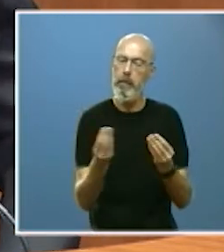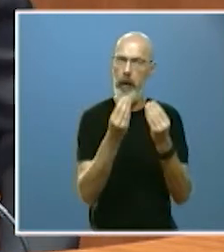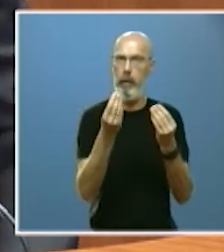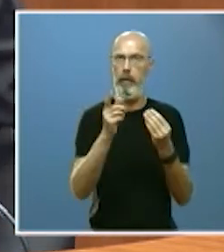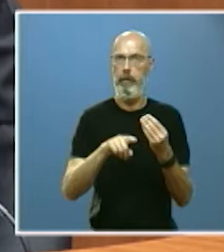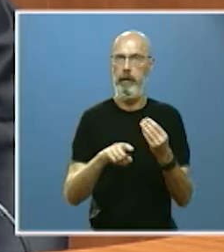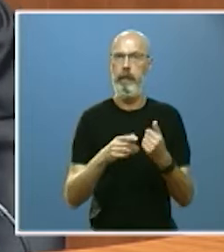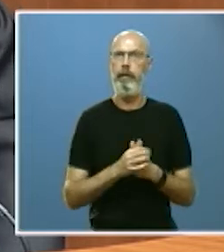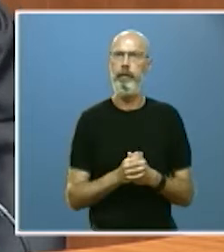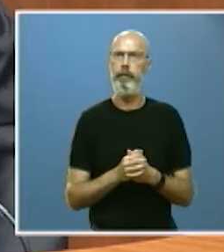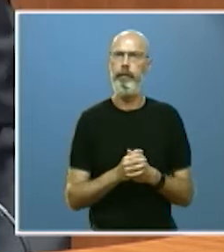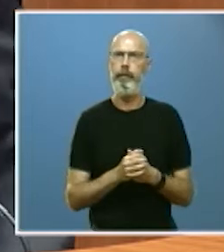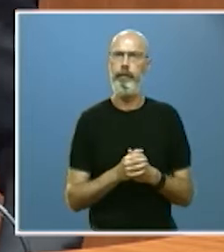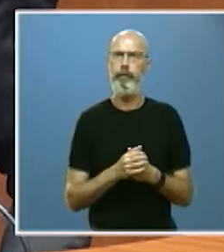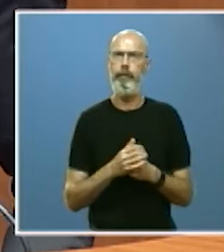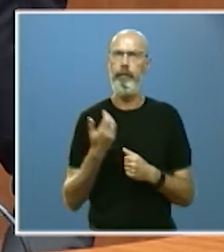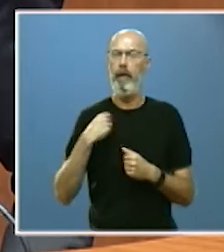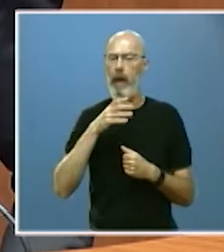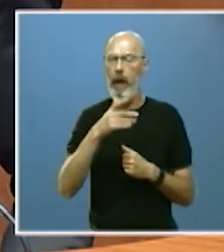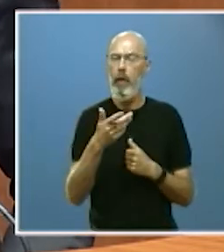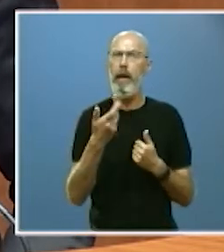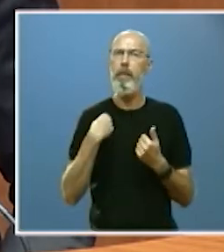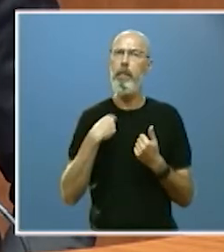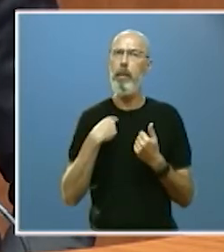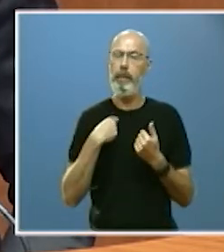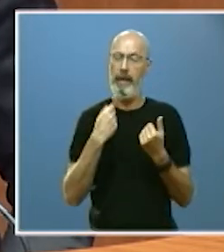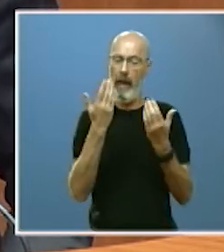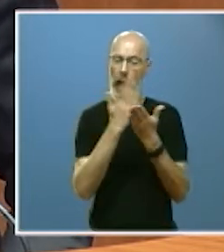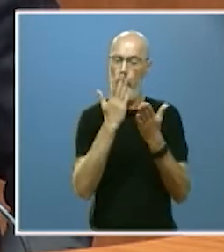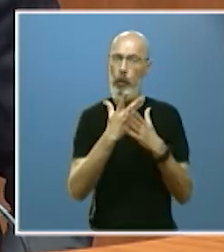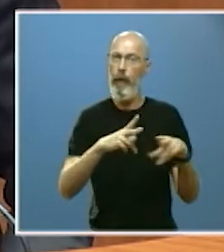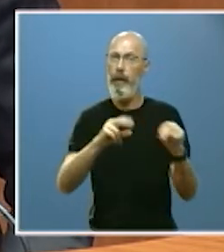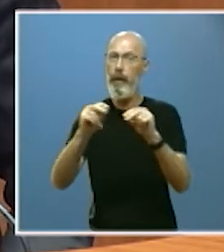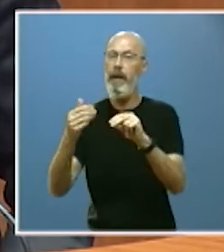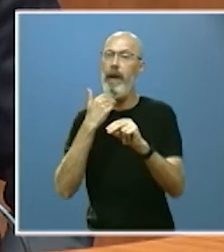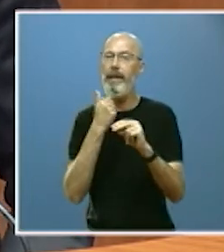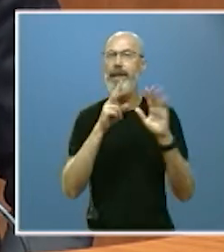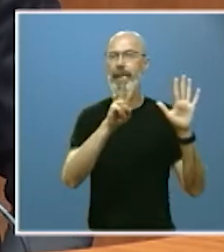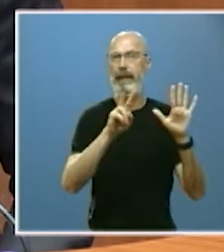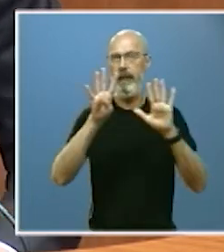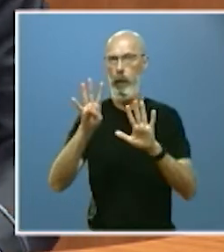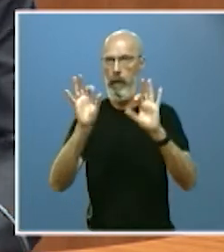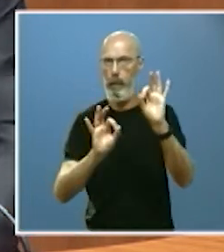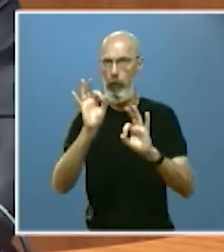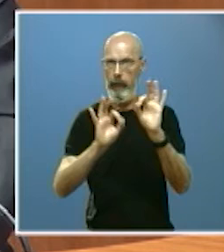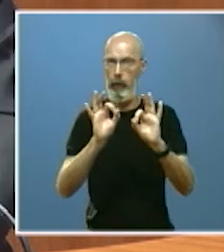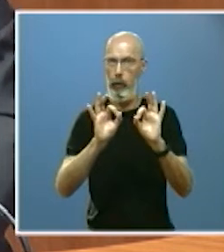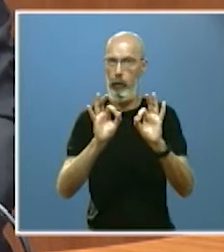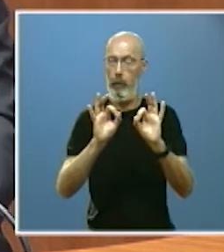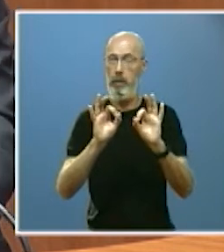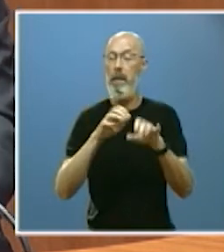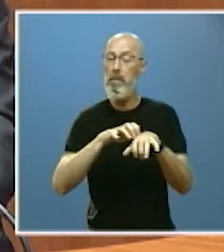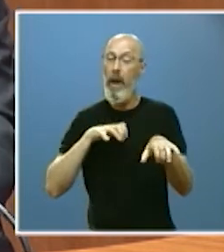inserción laboral al año de finalizar los estudios es del 79% y en la inmensa mayoría de los casos el empleo